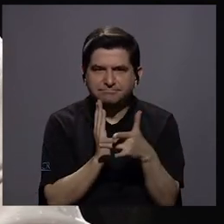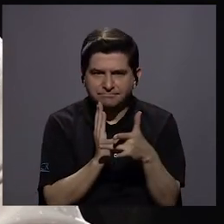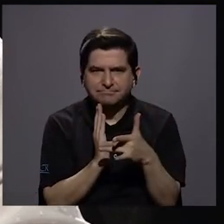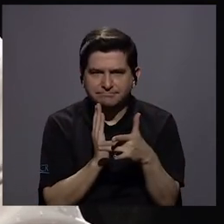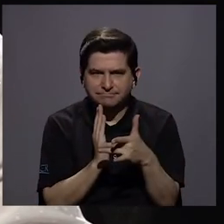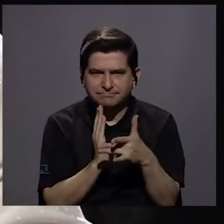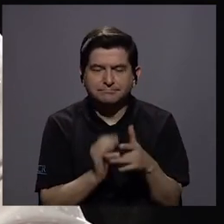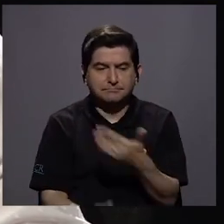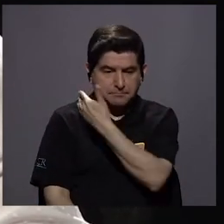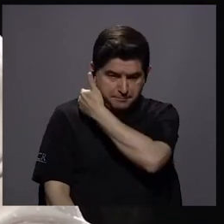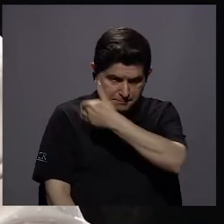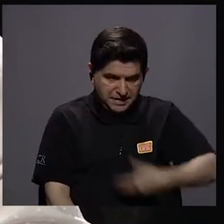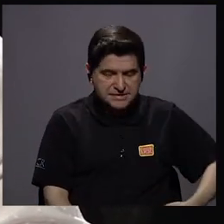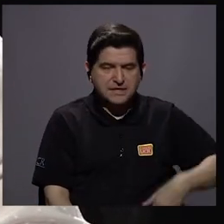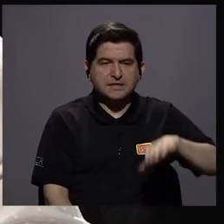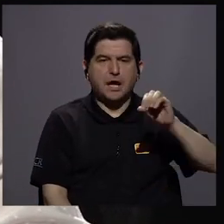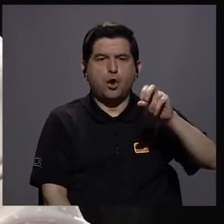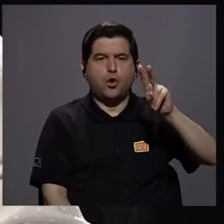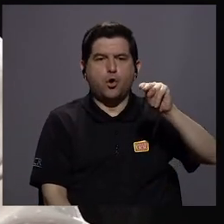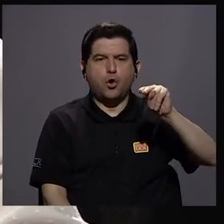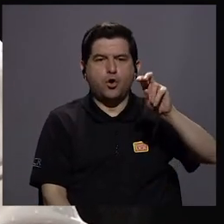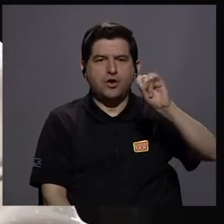la Presidenta del CONICIT,